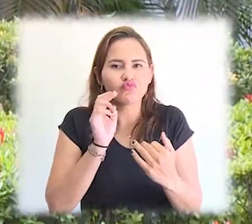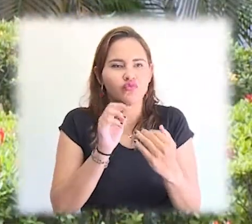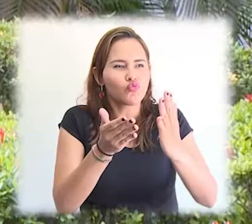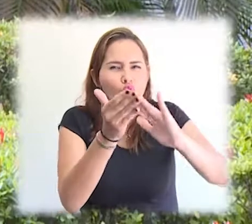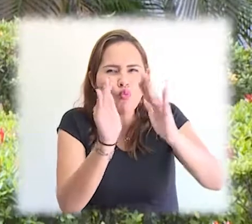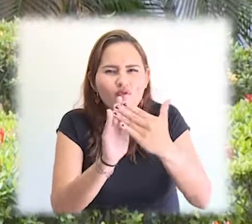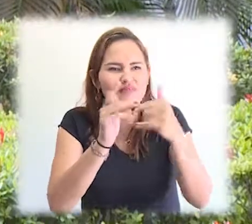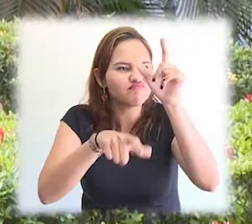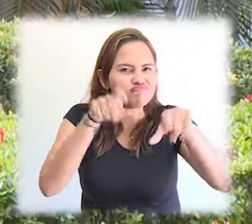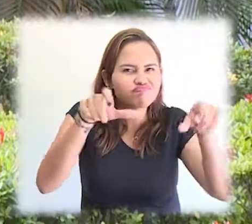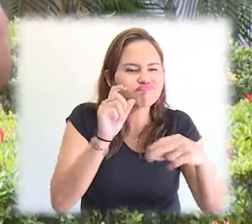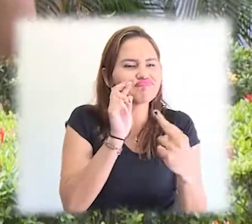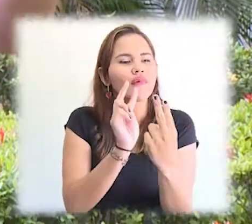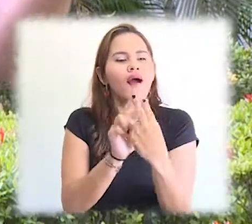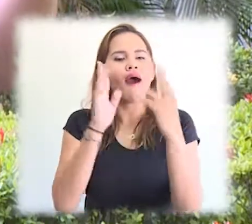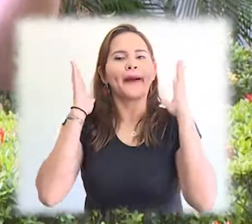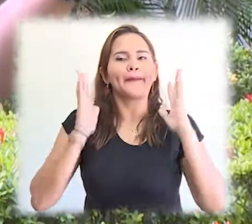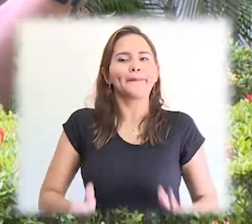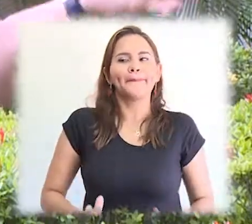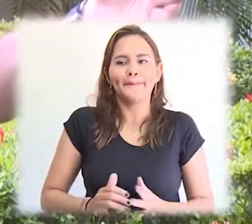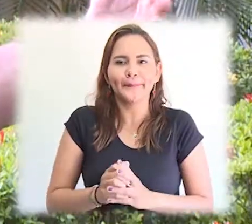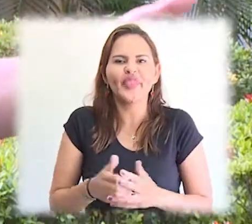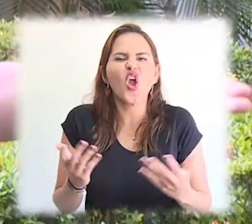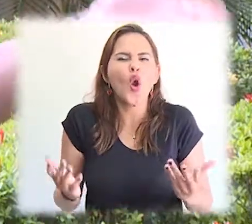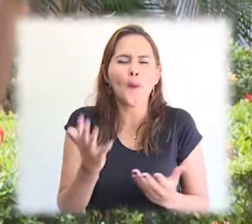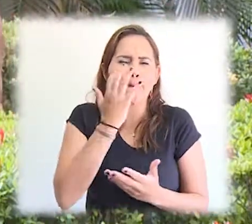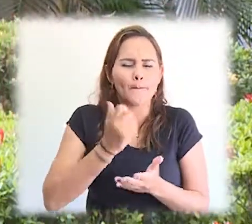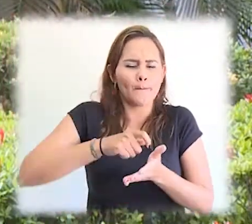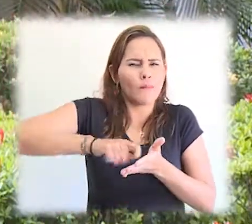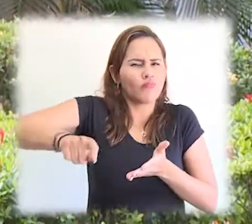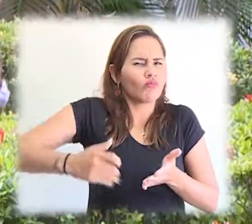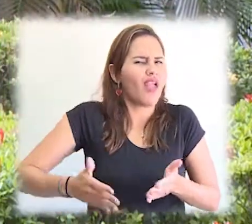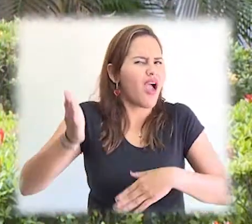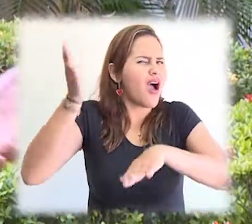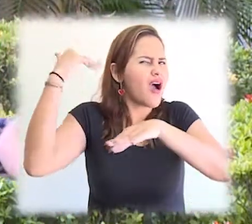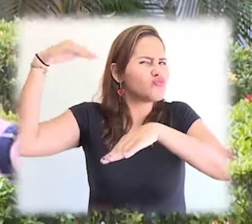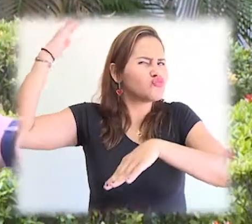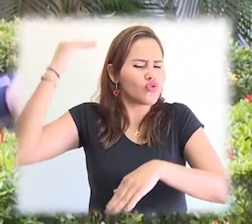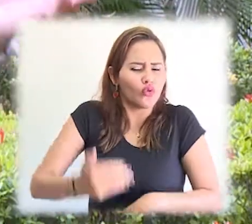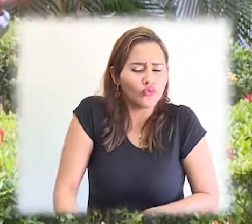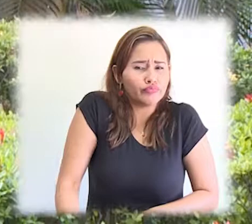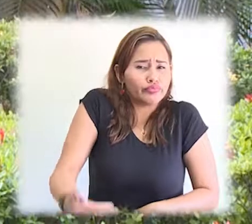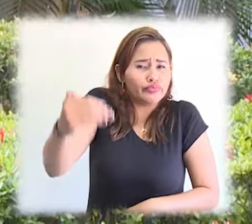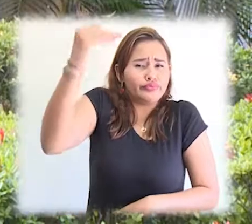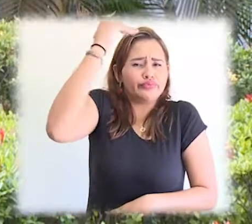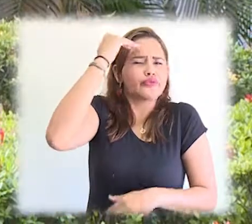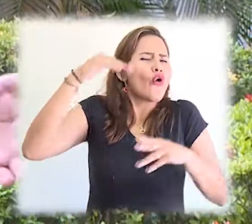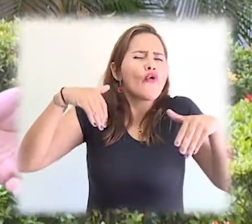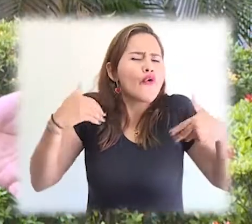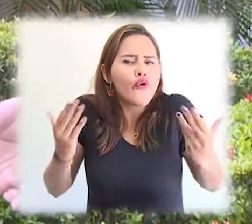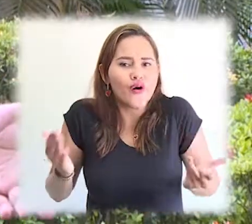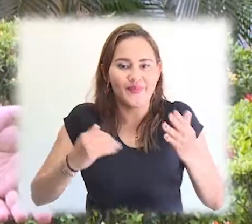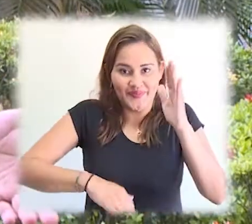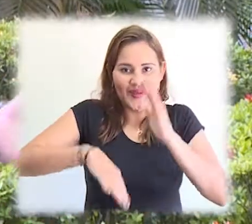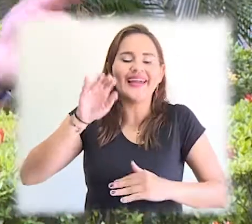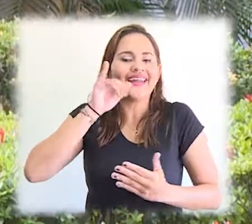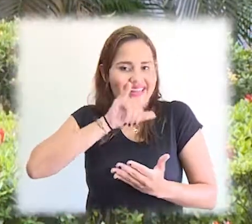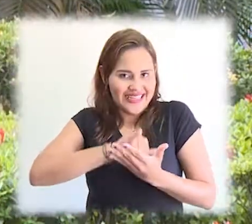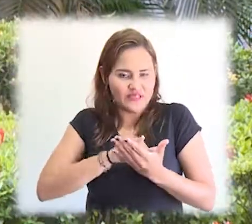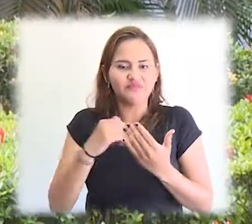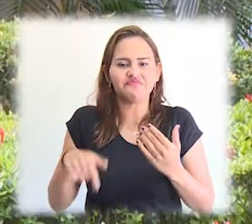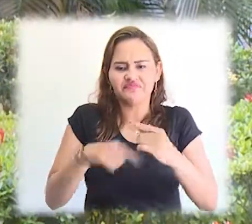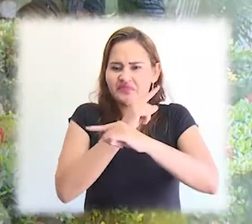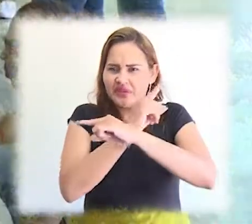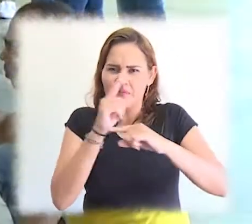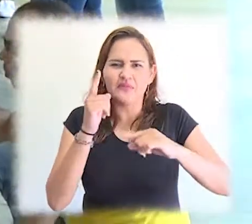académicas convencionales son en un salón de clase con un profesor, no, aquí es diseño creativo, construcción colaborativa, pero sobre